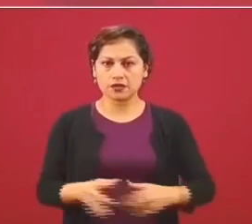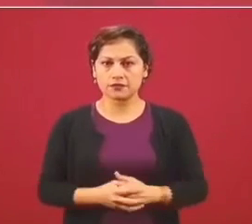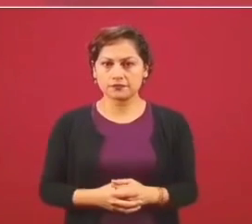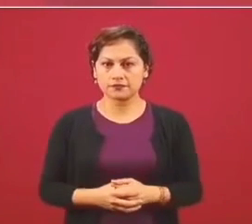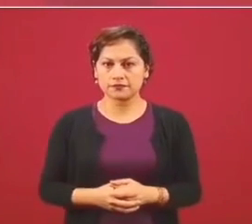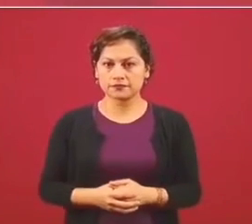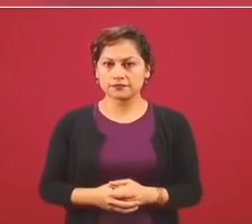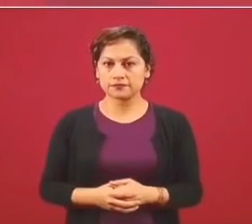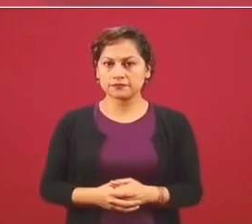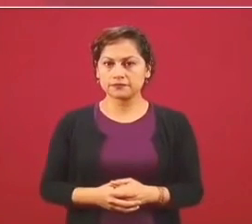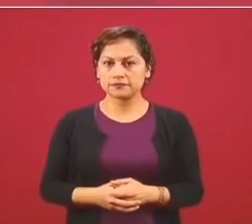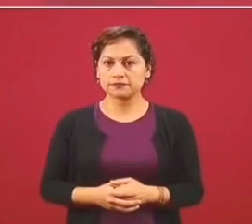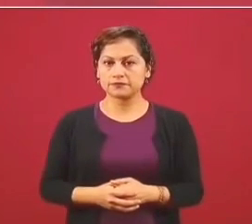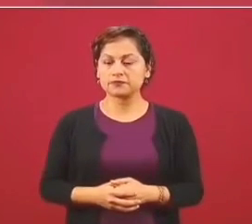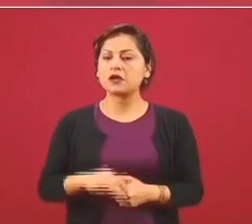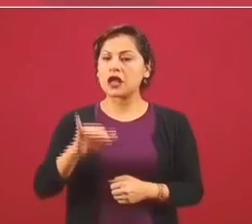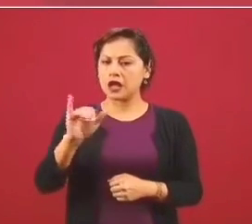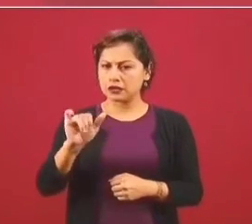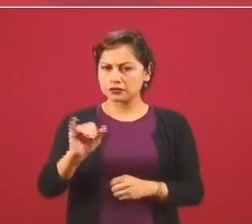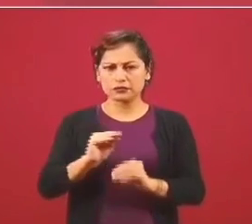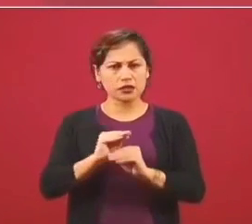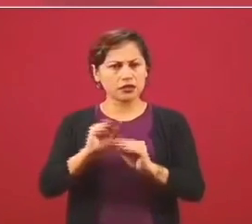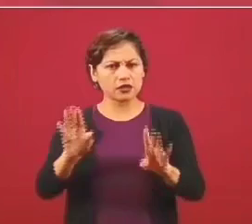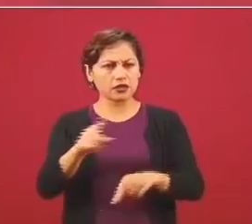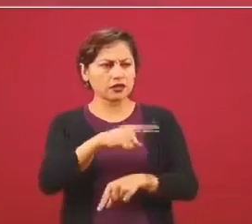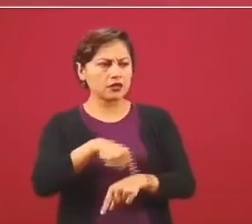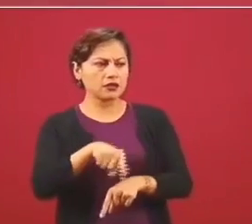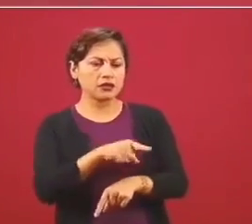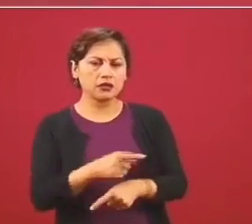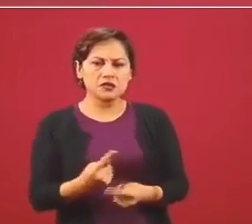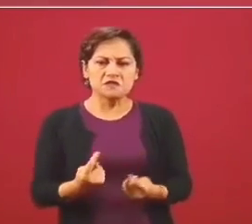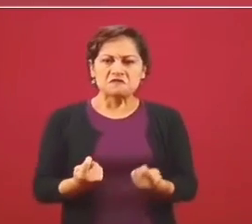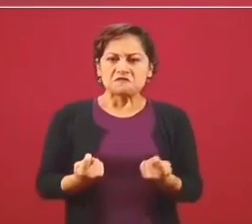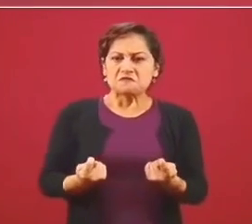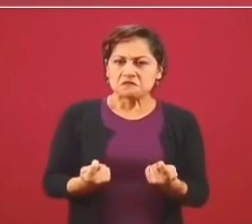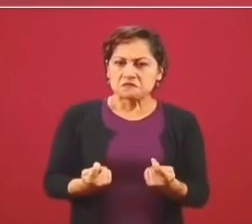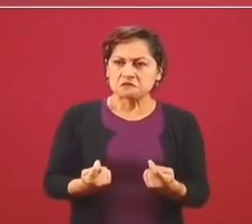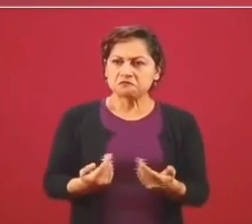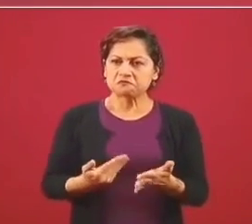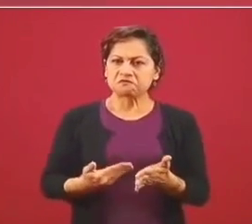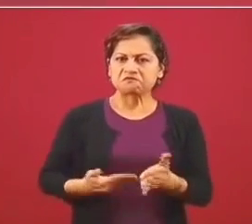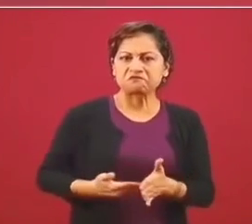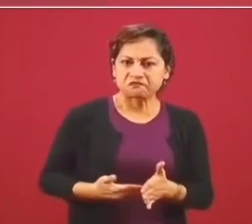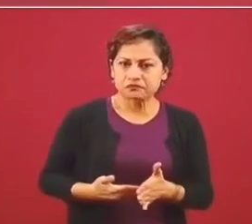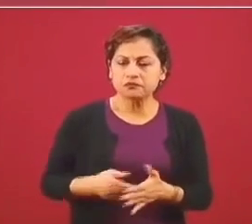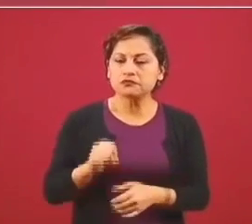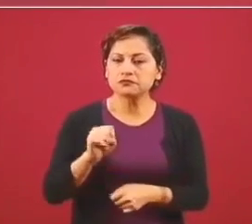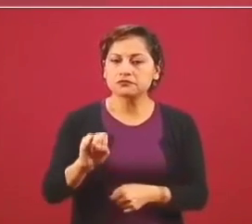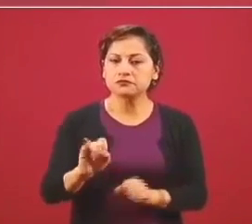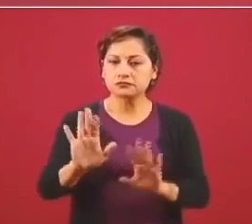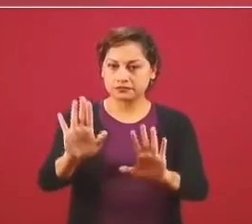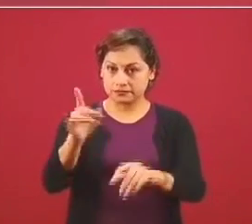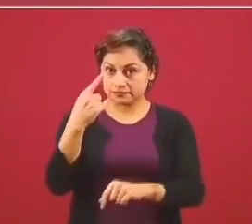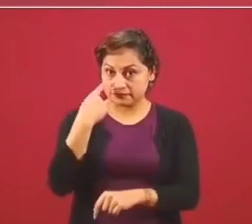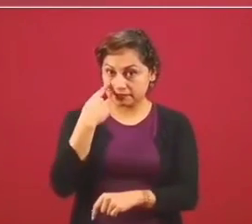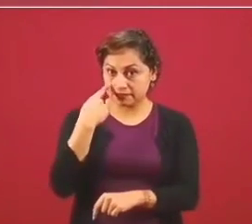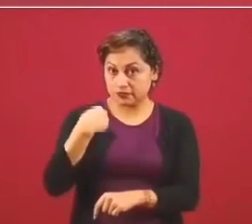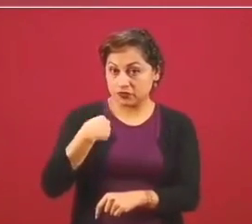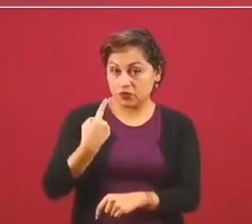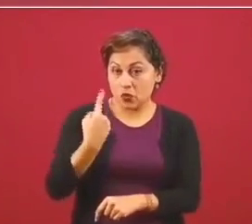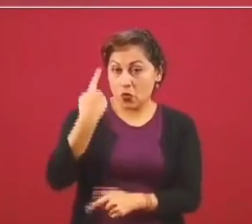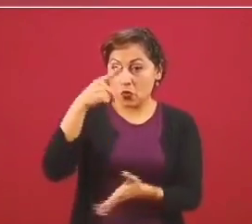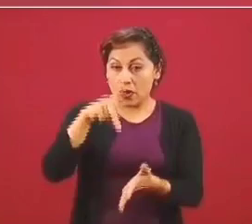Claro que hay resistencia, una vez fui a